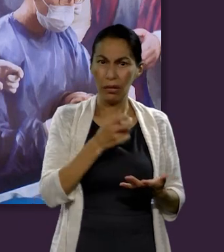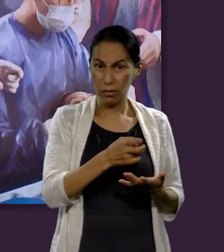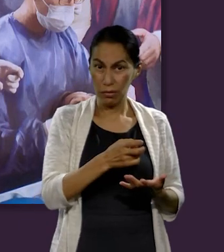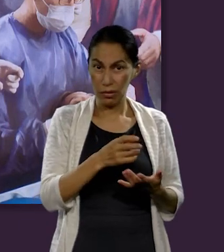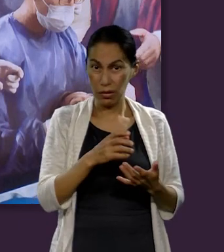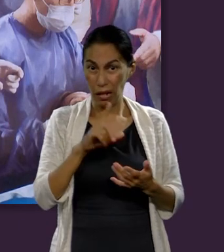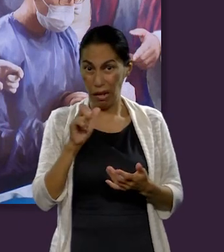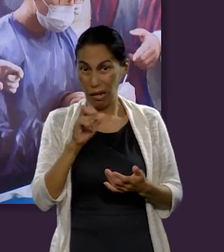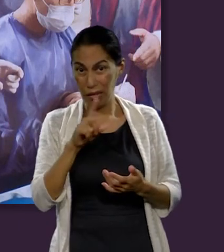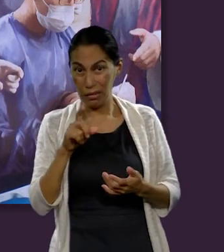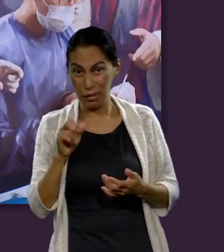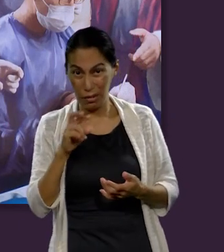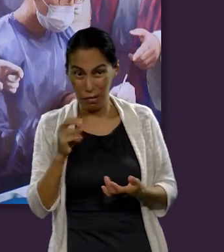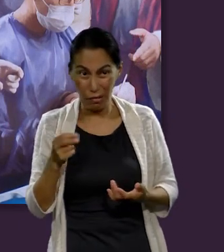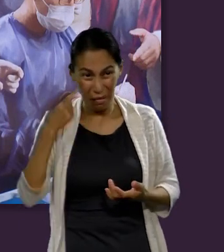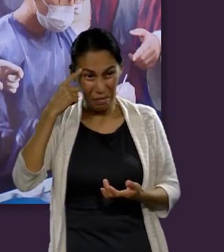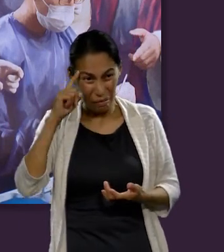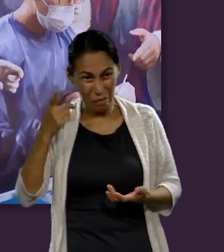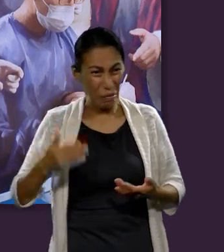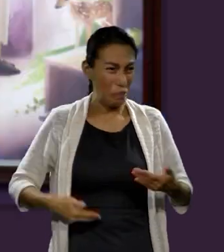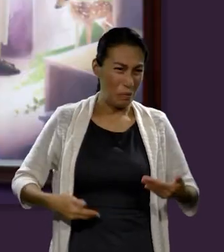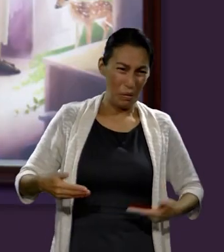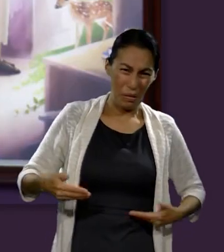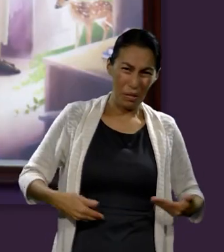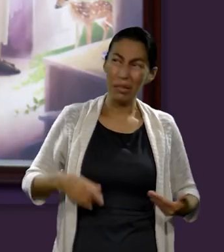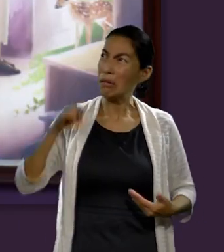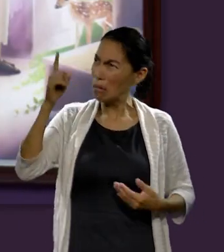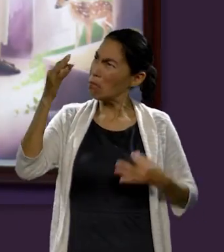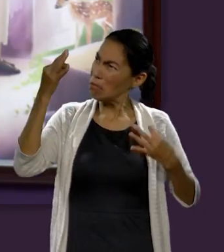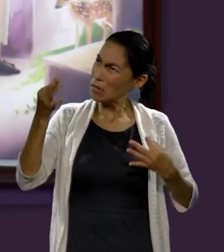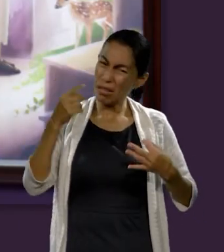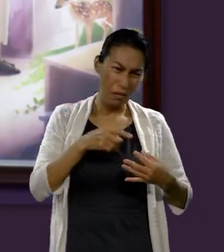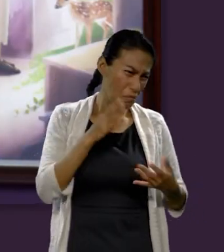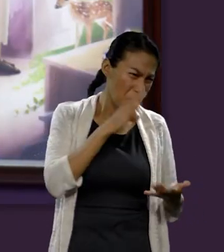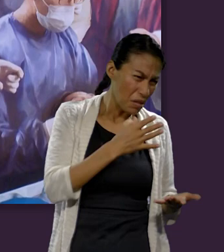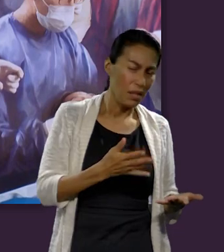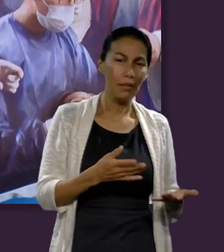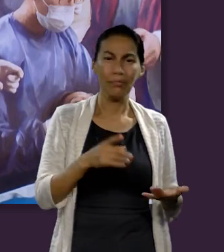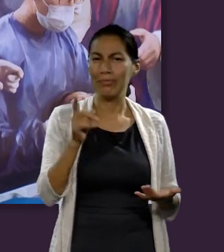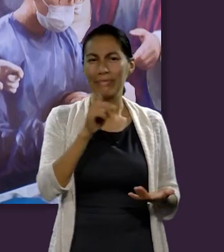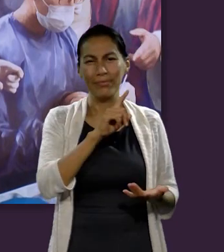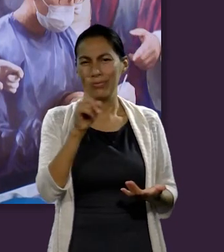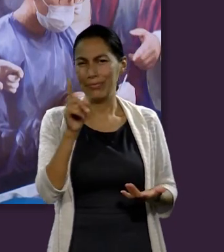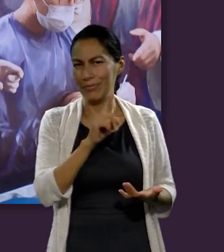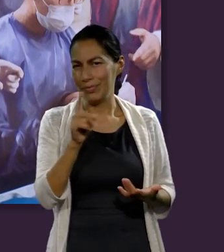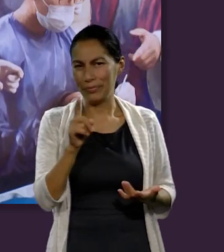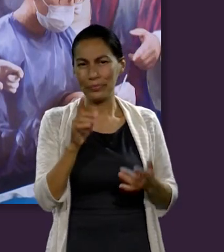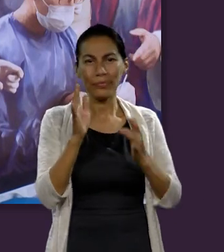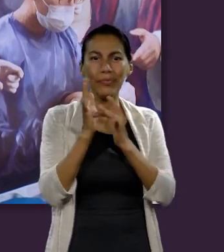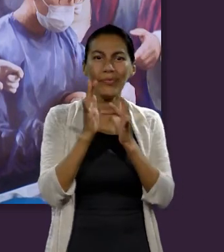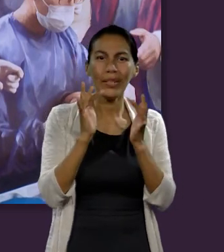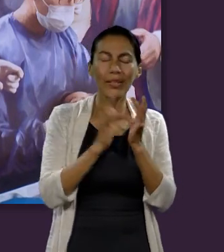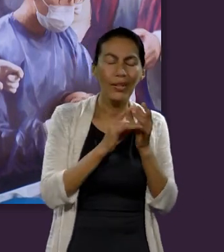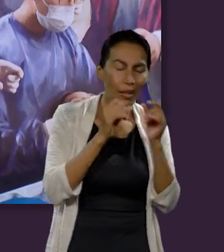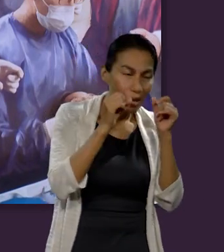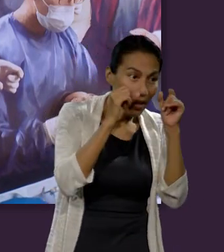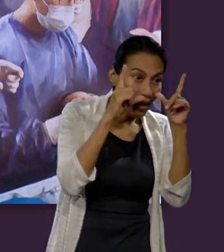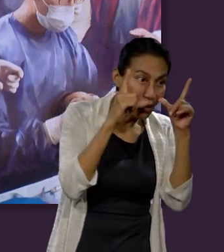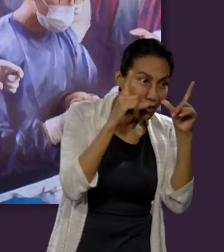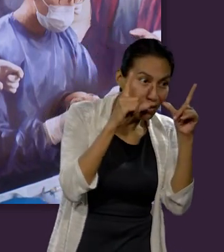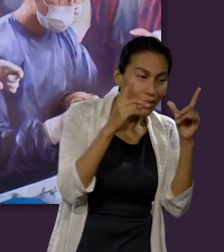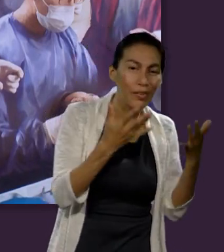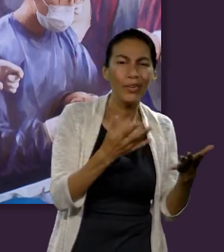Lázaro hubiera sido de mal humor no regresar en la tierra pero no es lo que Dios le hizo a él sino lo